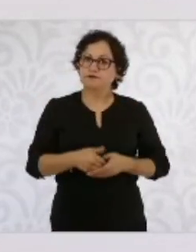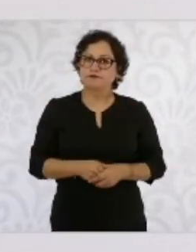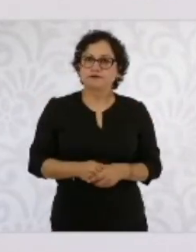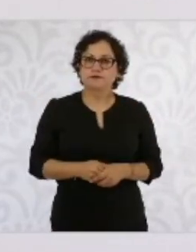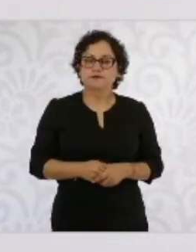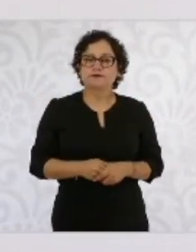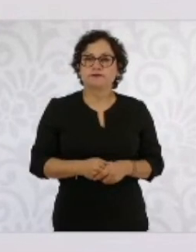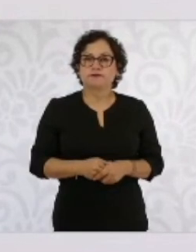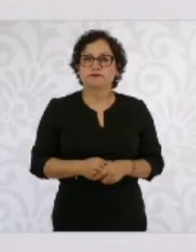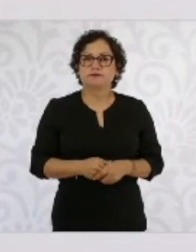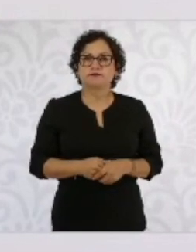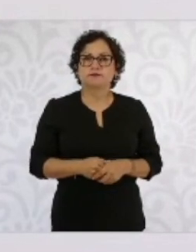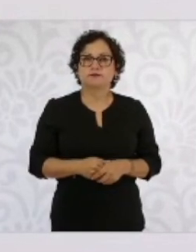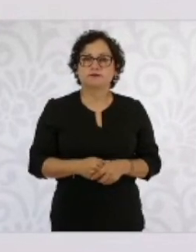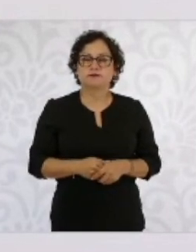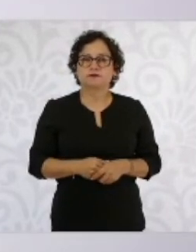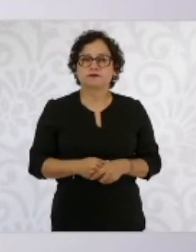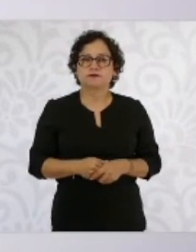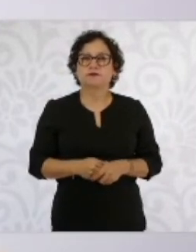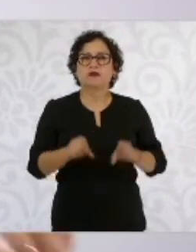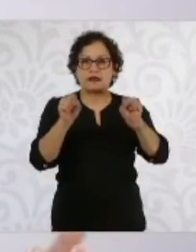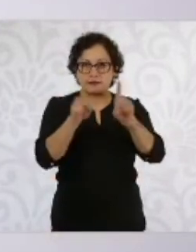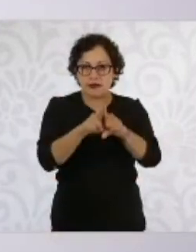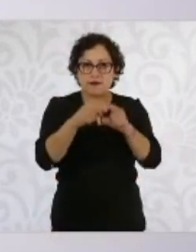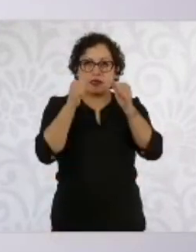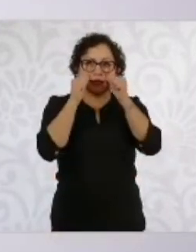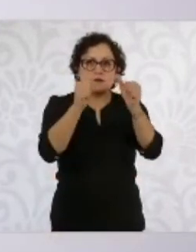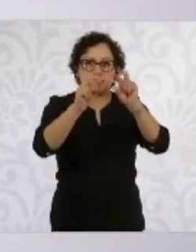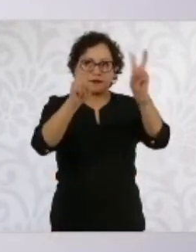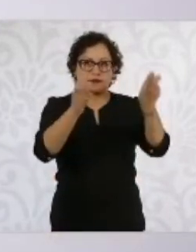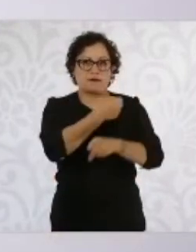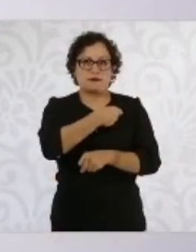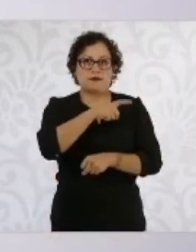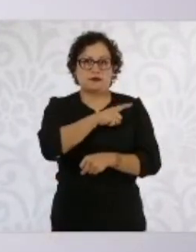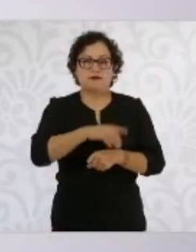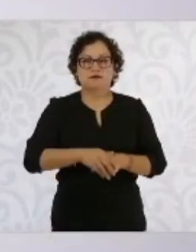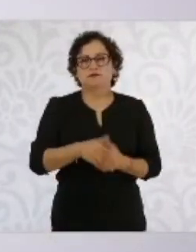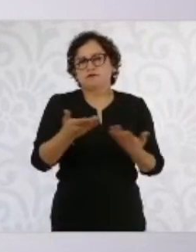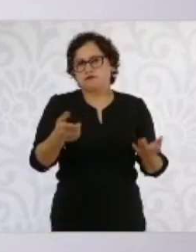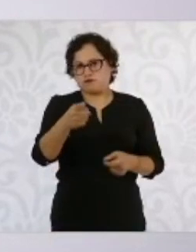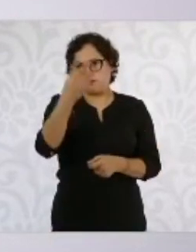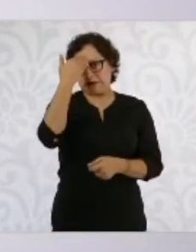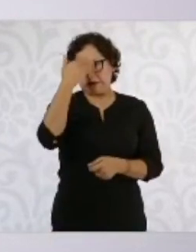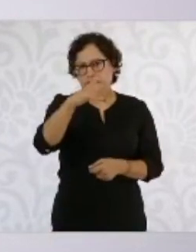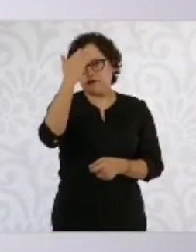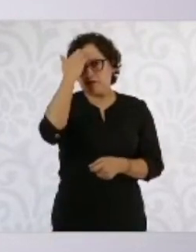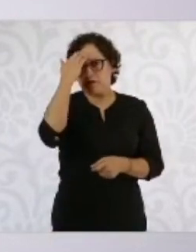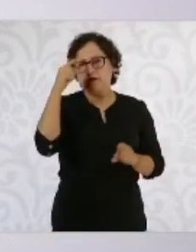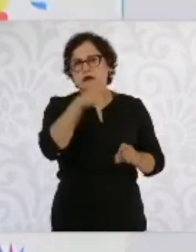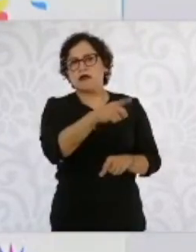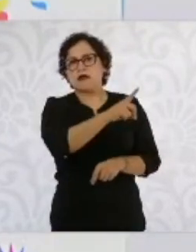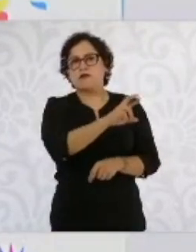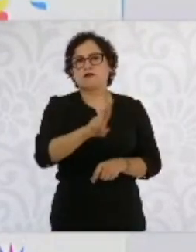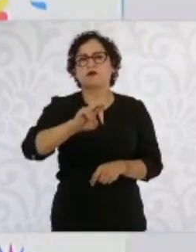equipamiento de todo de salud. Está ahí de director médico, ustedes lo conocen, el doctor Reyes Terán.